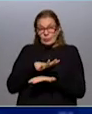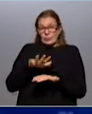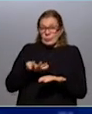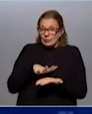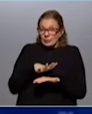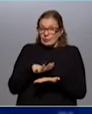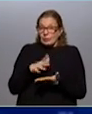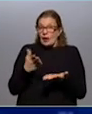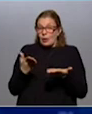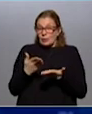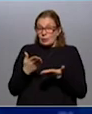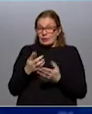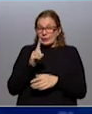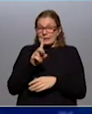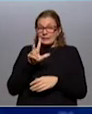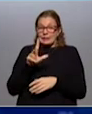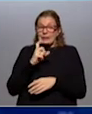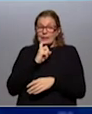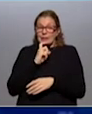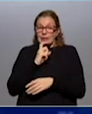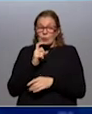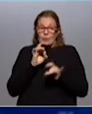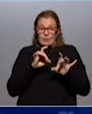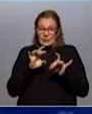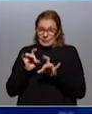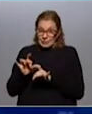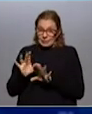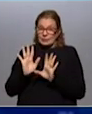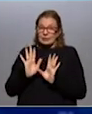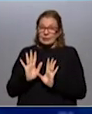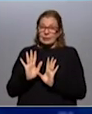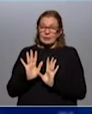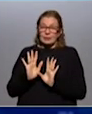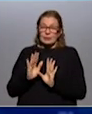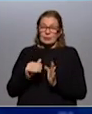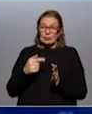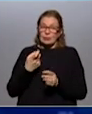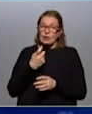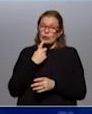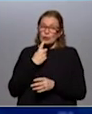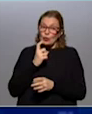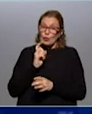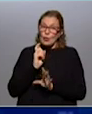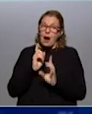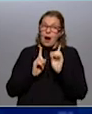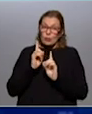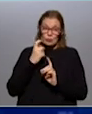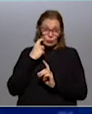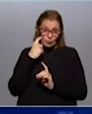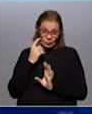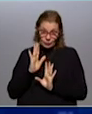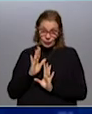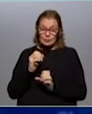desde el 13 de marzo una pandemia que, bueno, ha puesto en rojo algunos números en lo que hace a nivel de